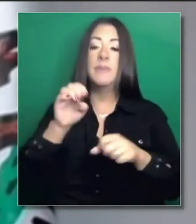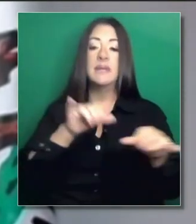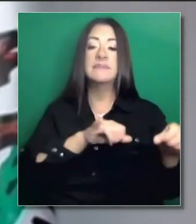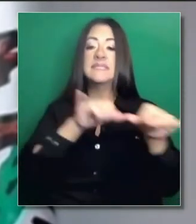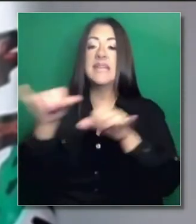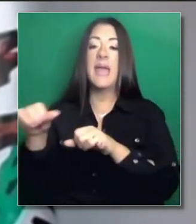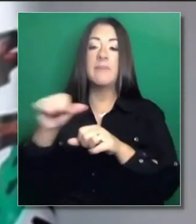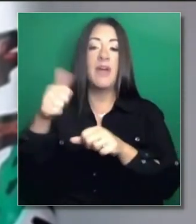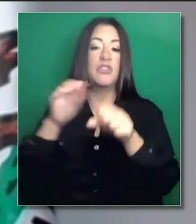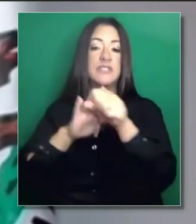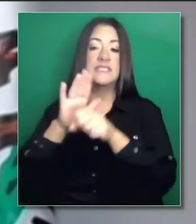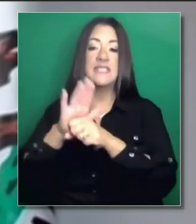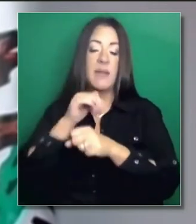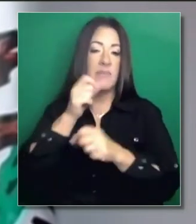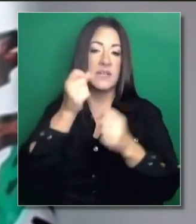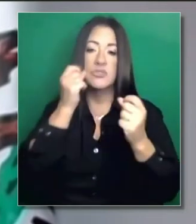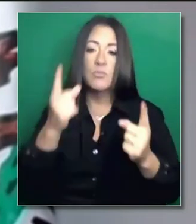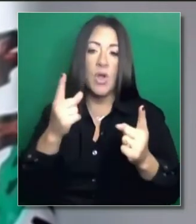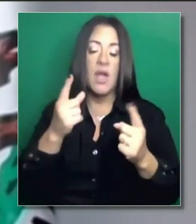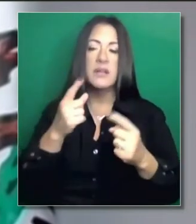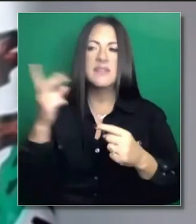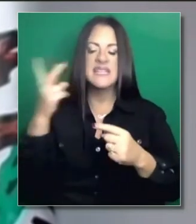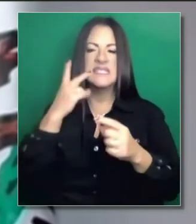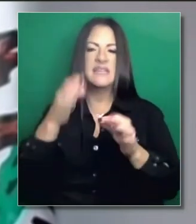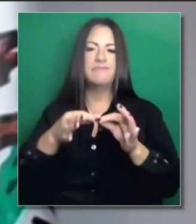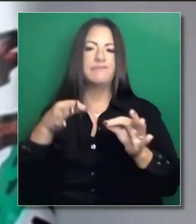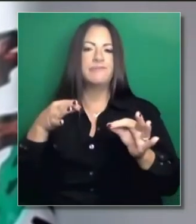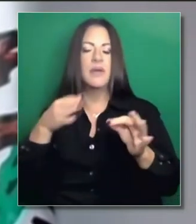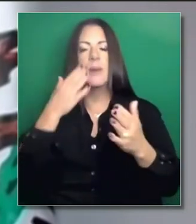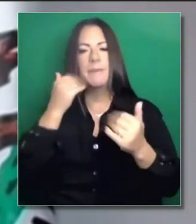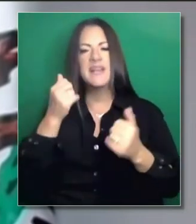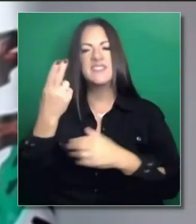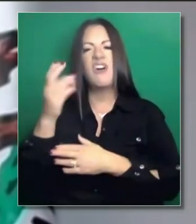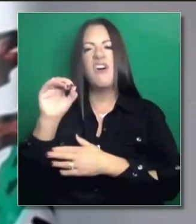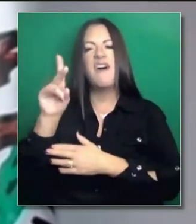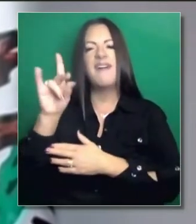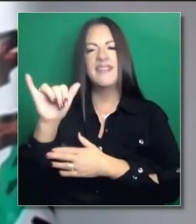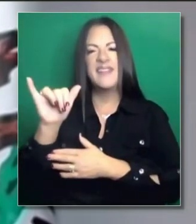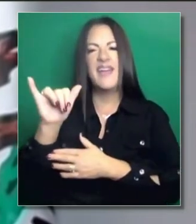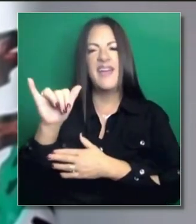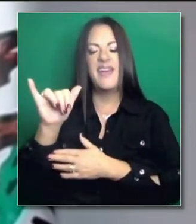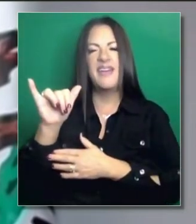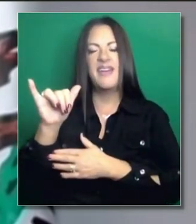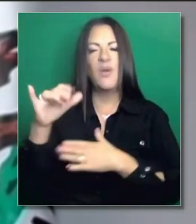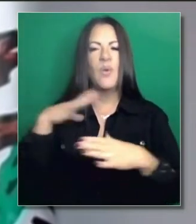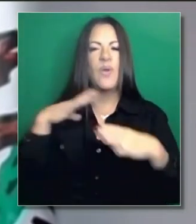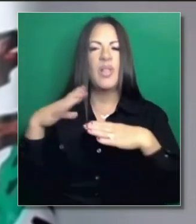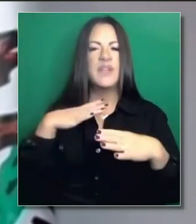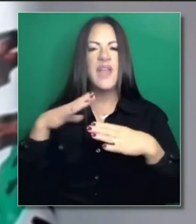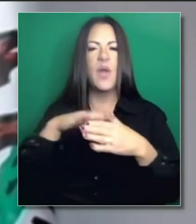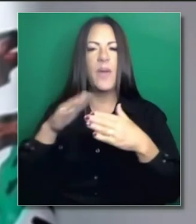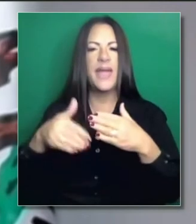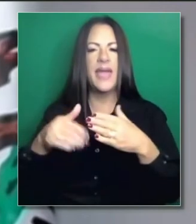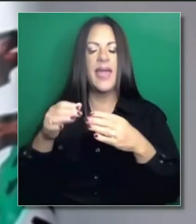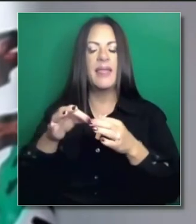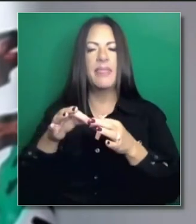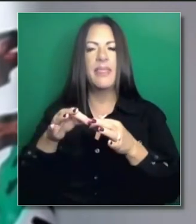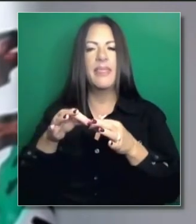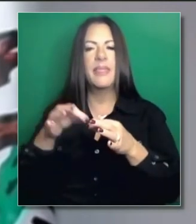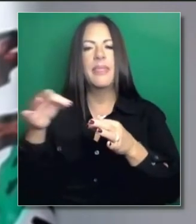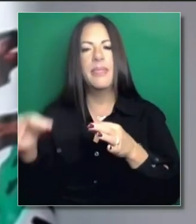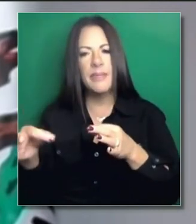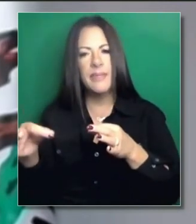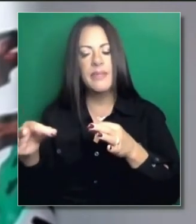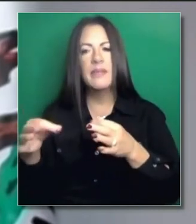fenómeno nacional. No me sorprendería si otros estados también tuvieran el mismo problema debido al fin de semana de fiesta.